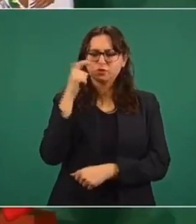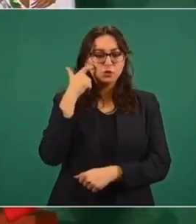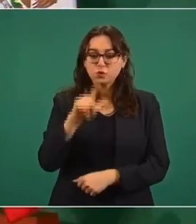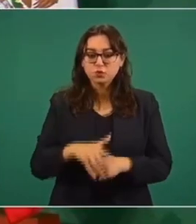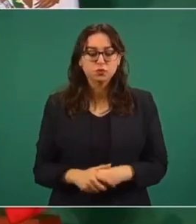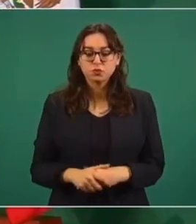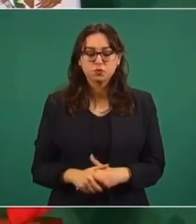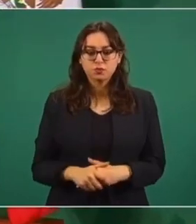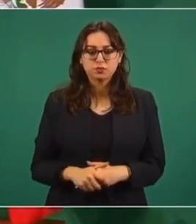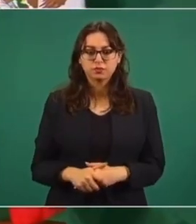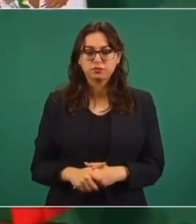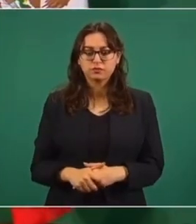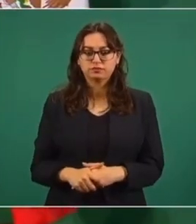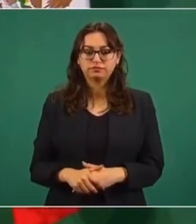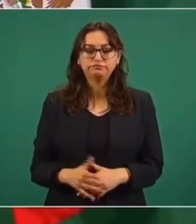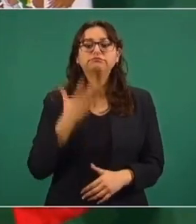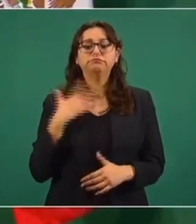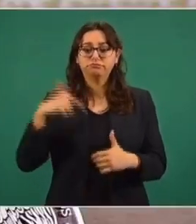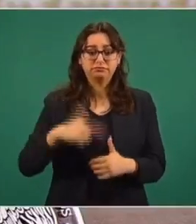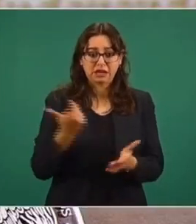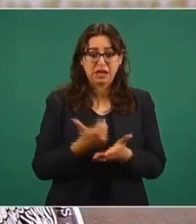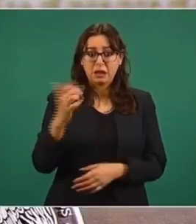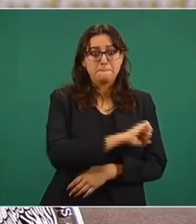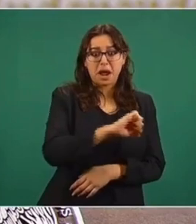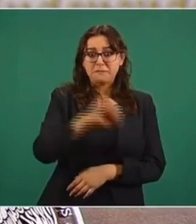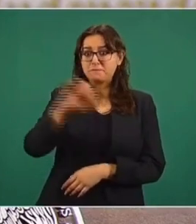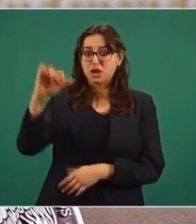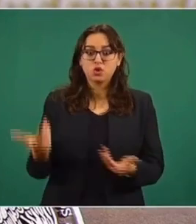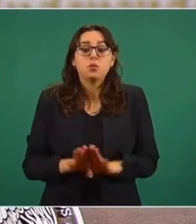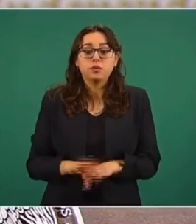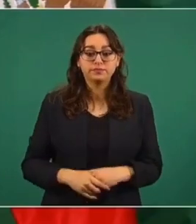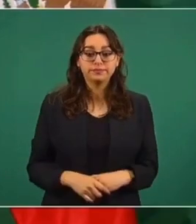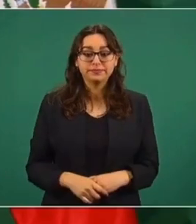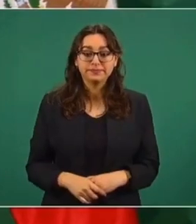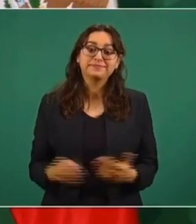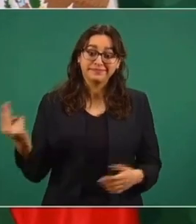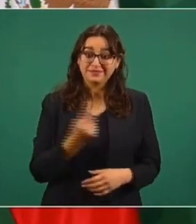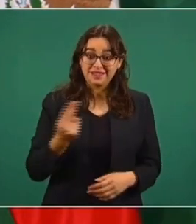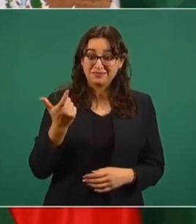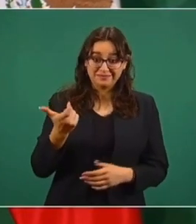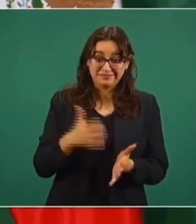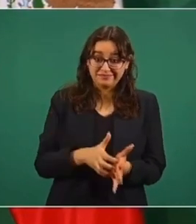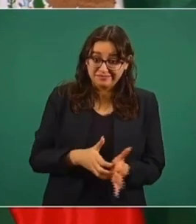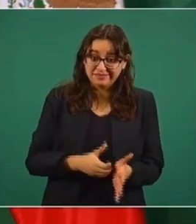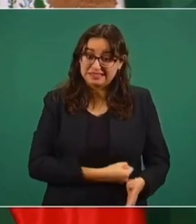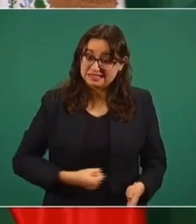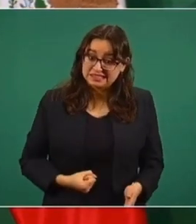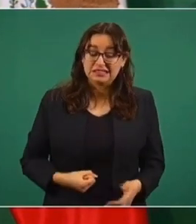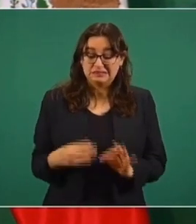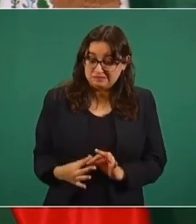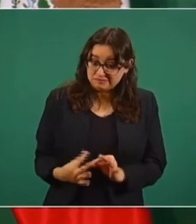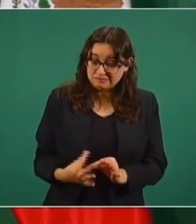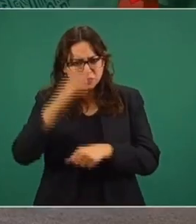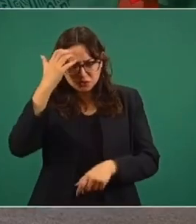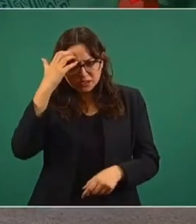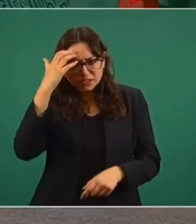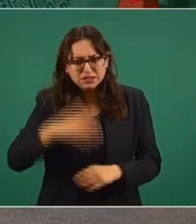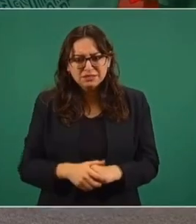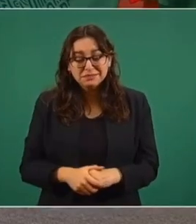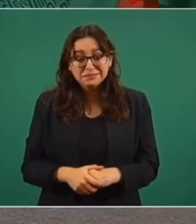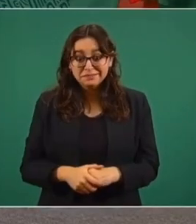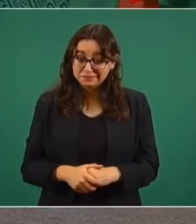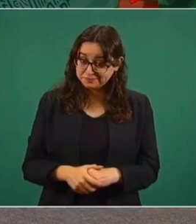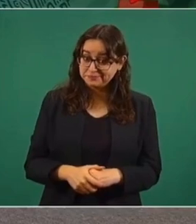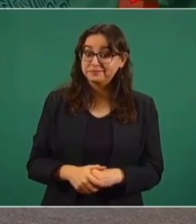más impuestos, que no tengamos que decretar gasolinazos. Pues, ¿cómo lo hacemos? Ahorrando, actuando con eficiencia en el manejo de la administración pública. Entonces,